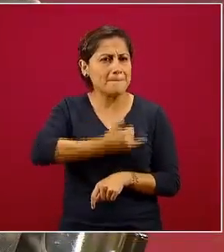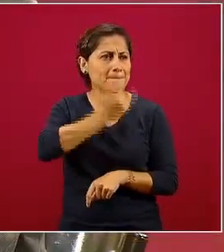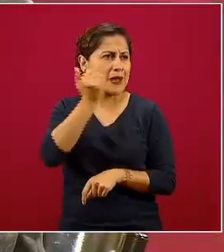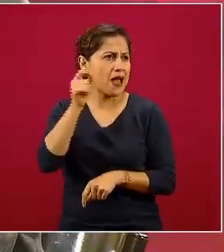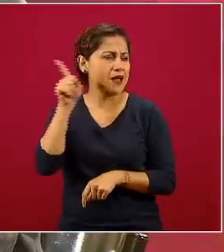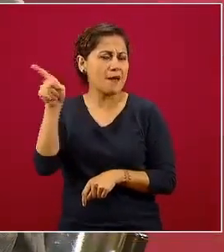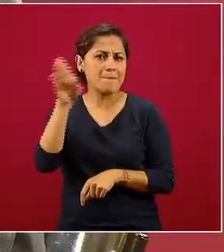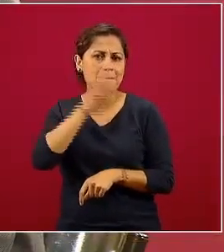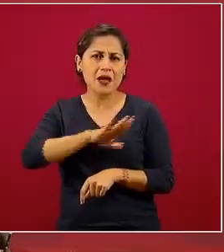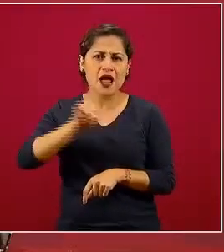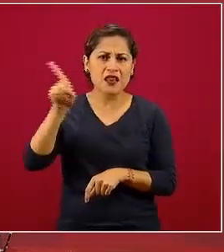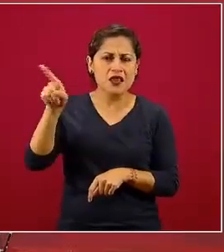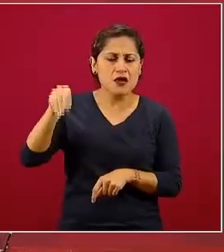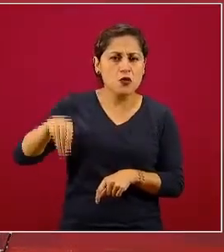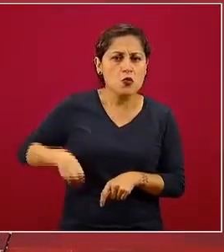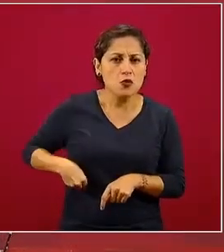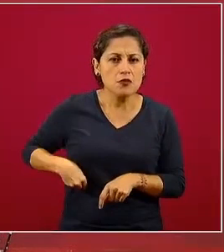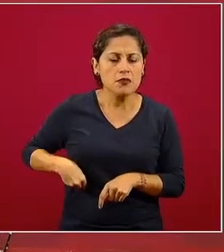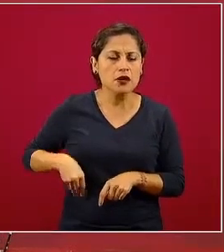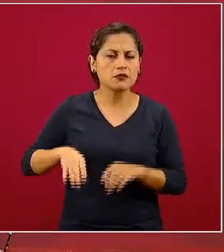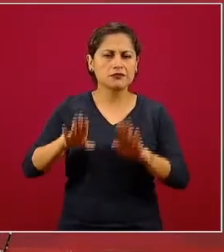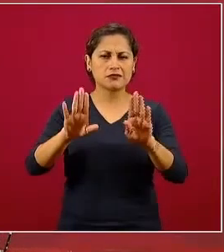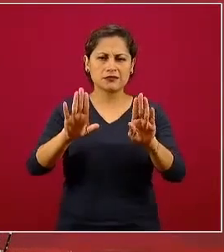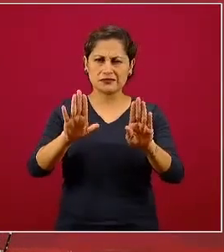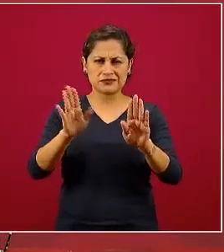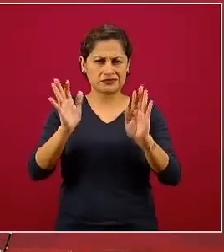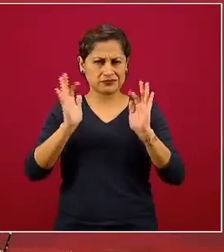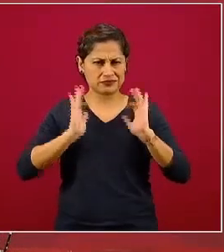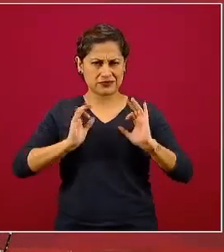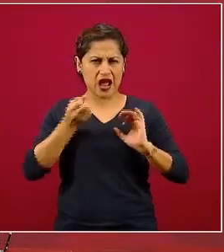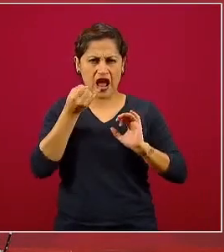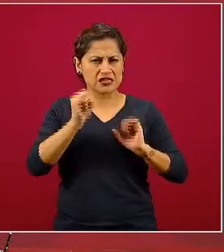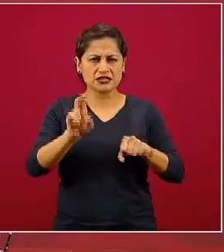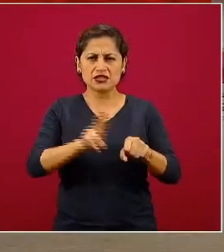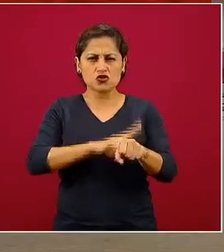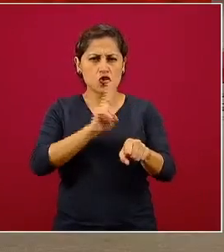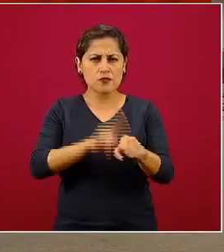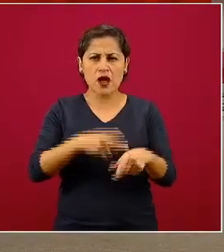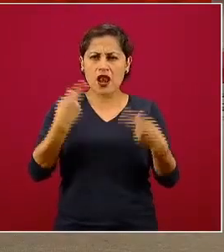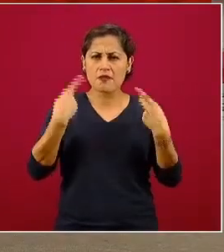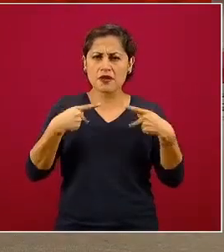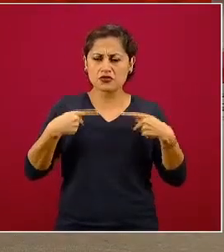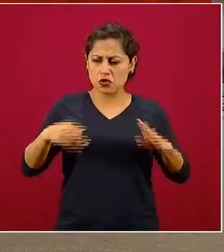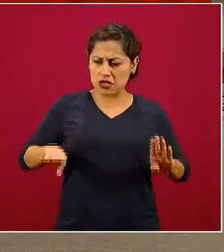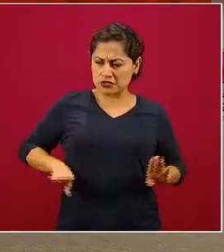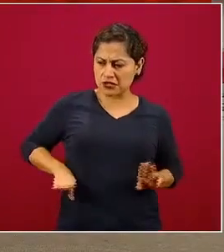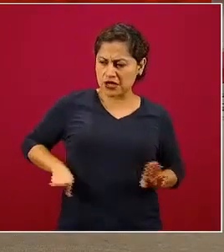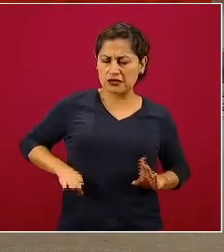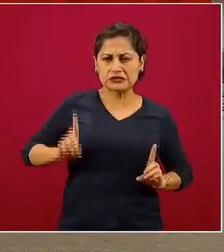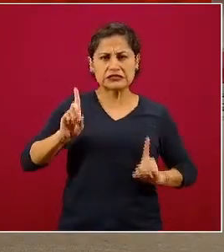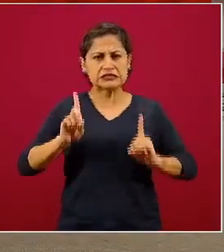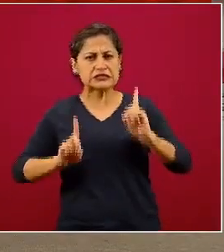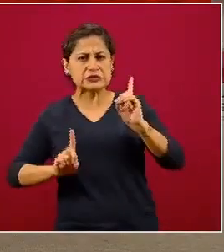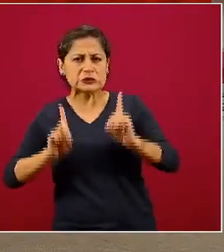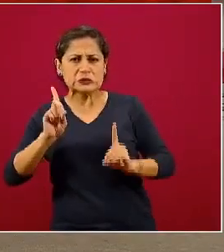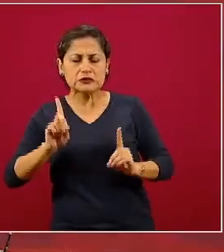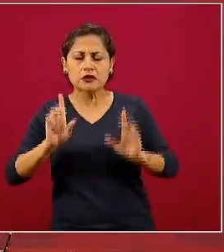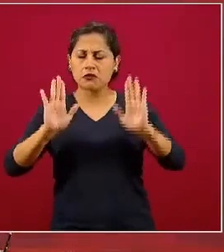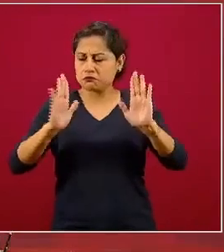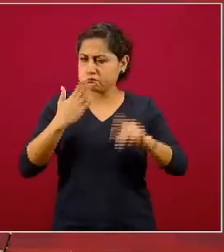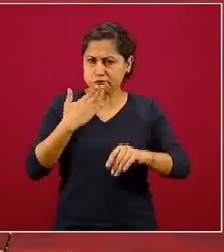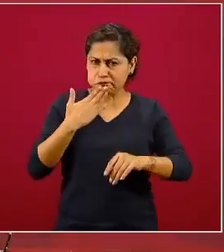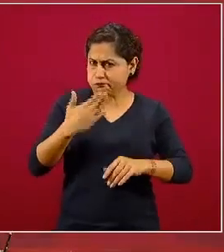y ese tipo de cosas. Es normal, no pasa nada con que haya personas que en ese momento lo ven de esa manera.